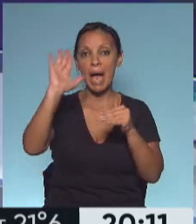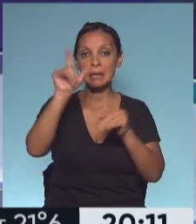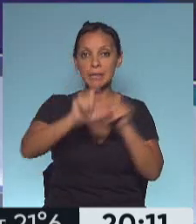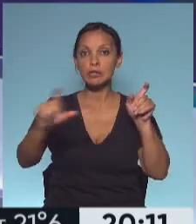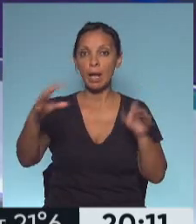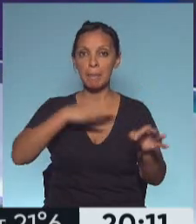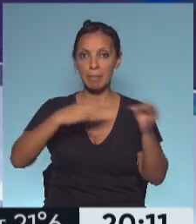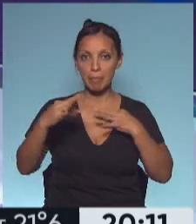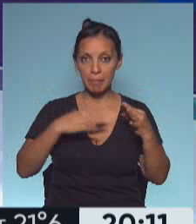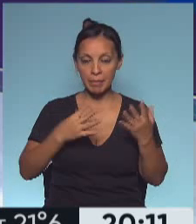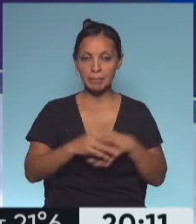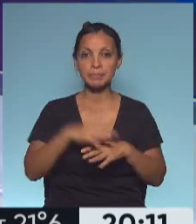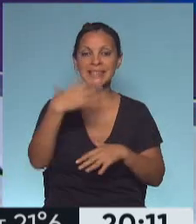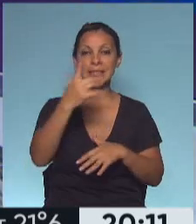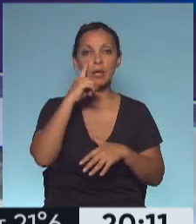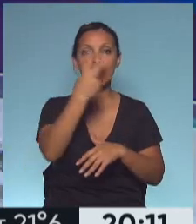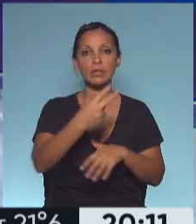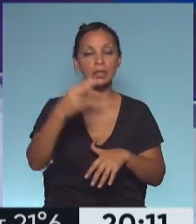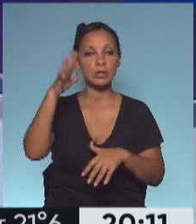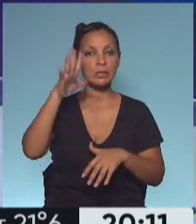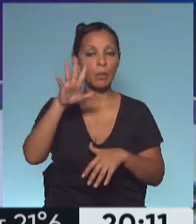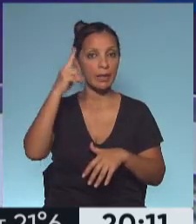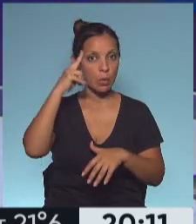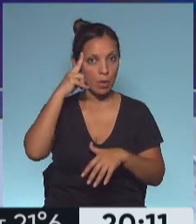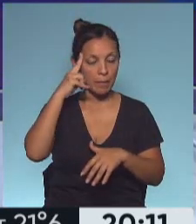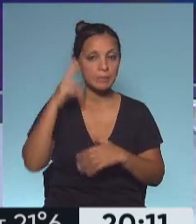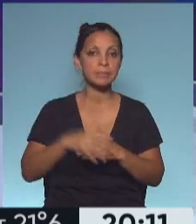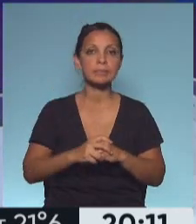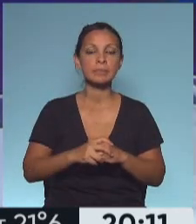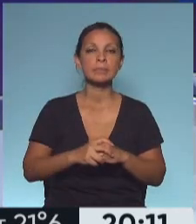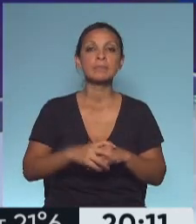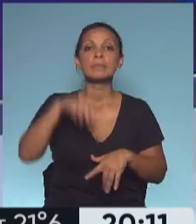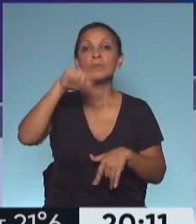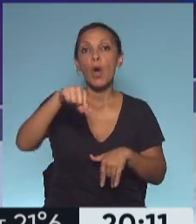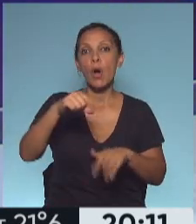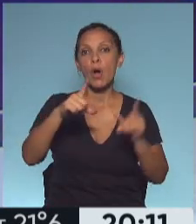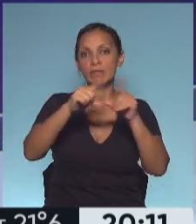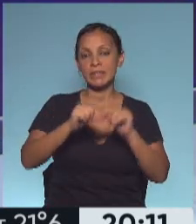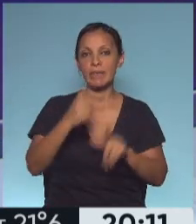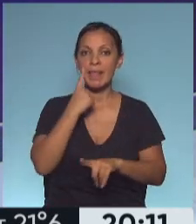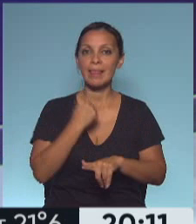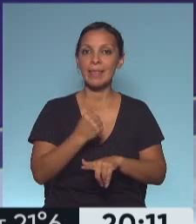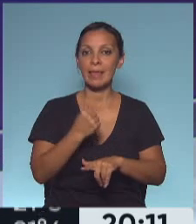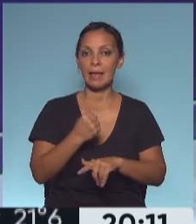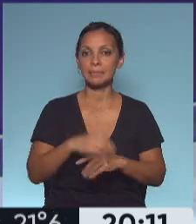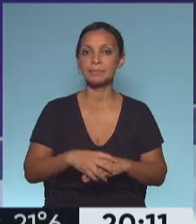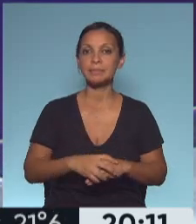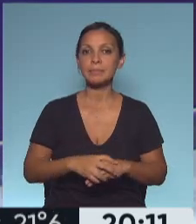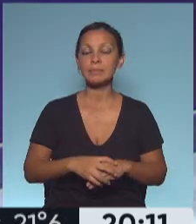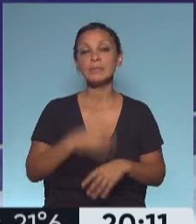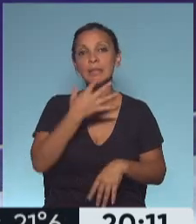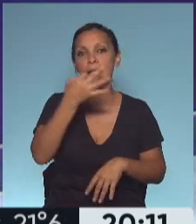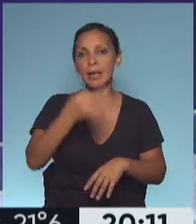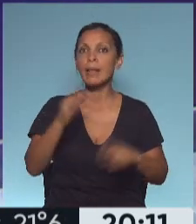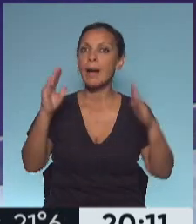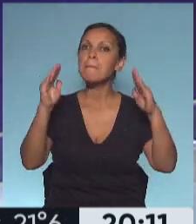millones 5.259, el número del día que es anecdótico, es fin de semana, pero igual ha